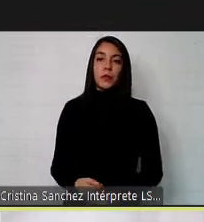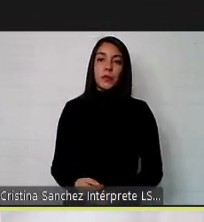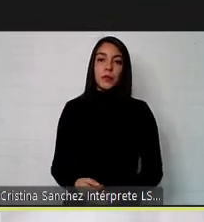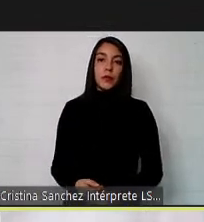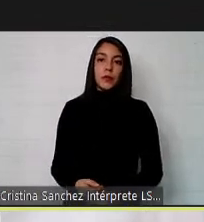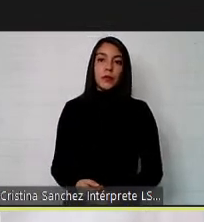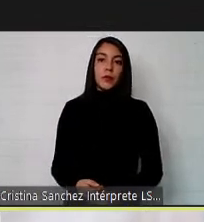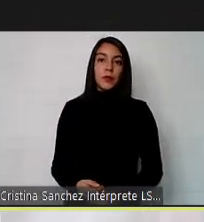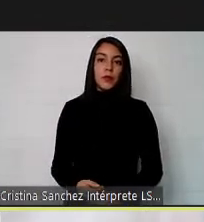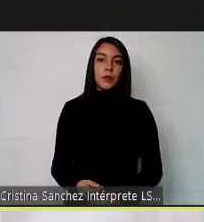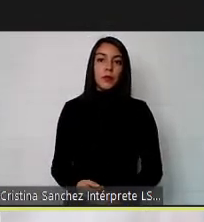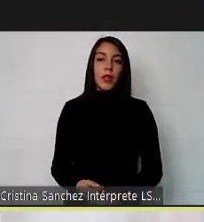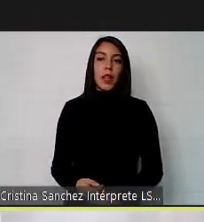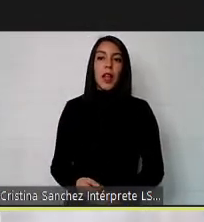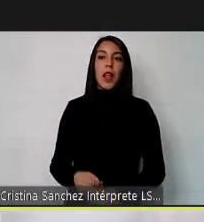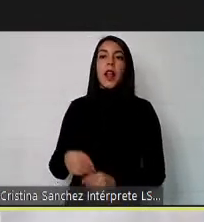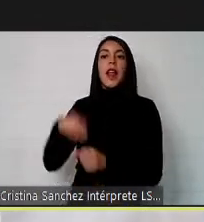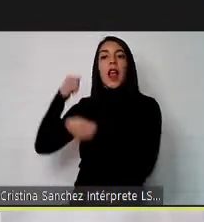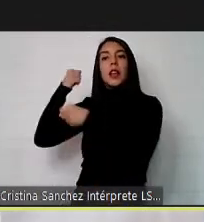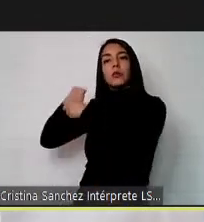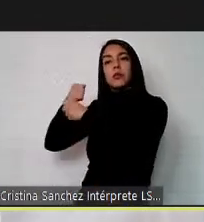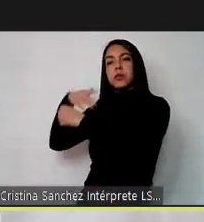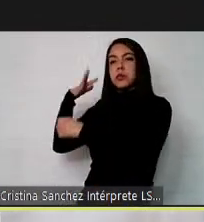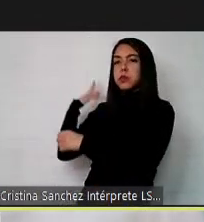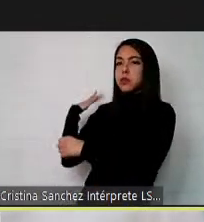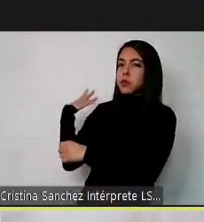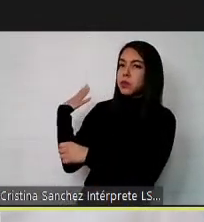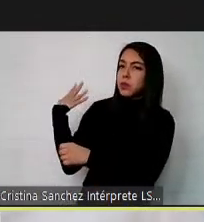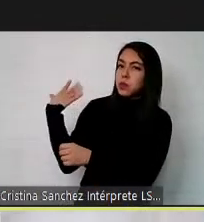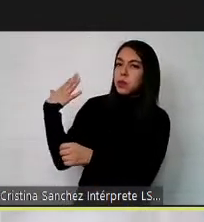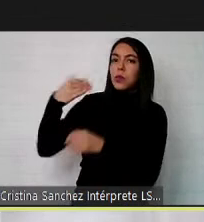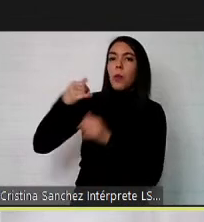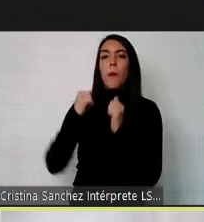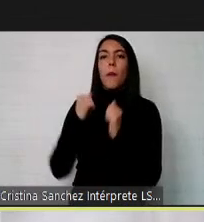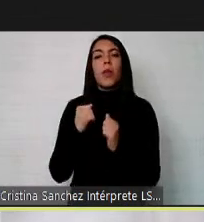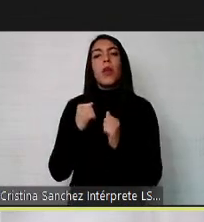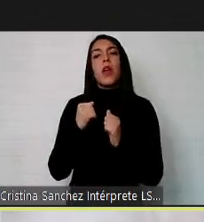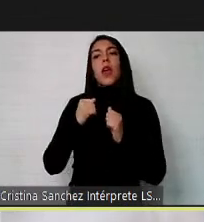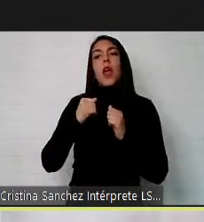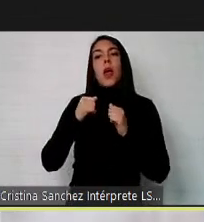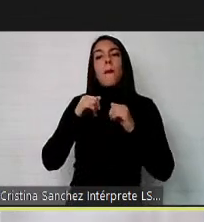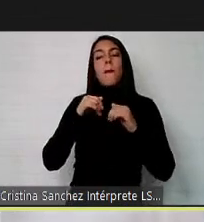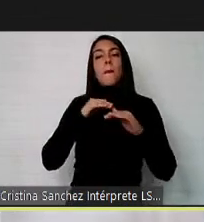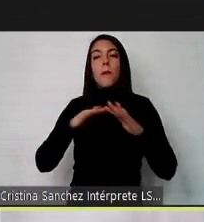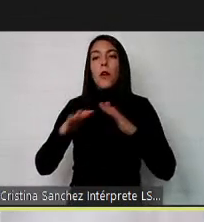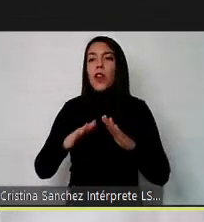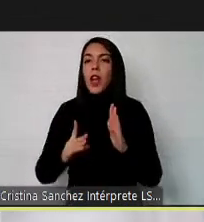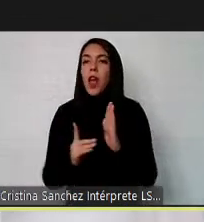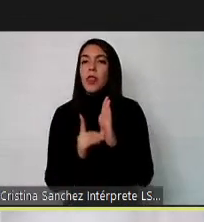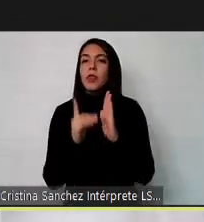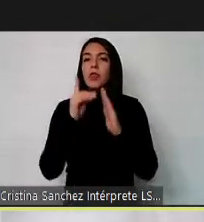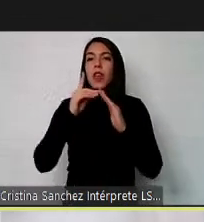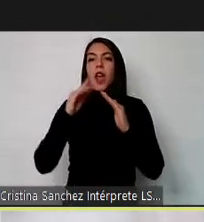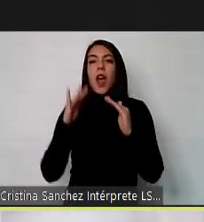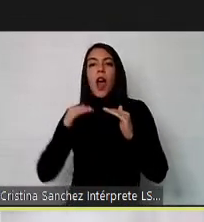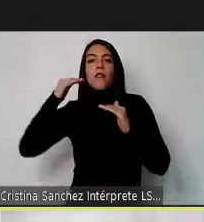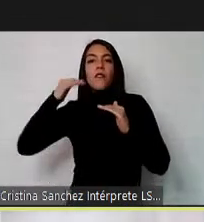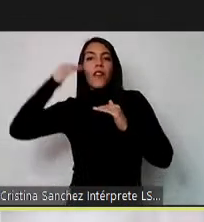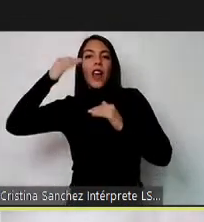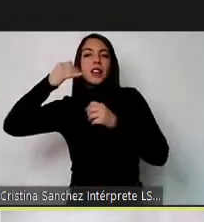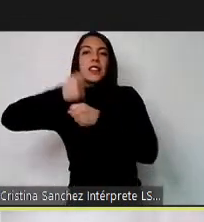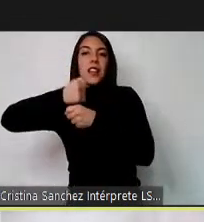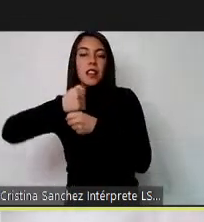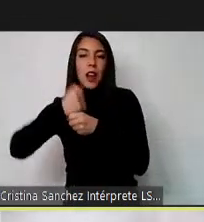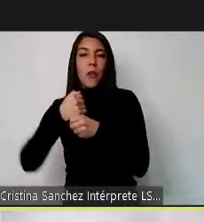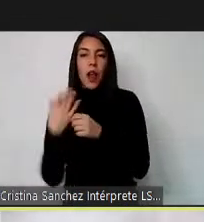la trayectoria laboral les permite movilidad y ascenso y desarrollo laboral en igualdad de condiciones